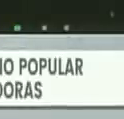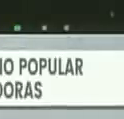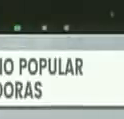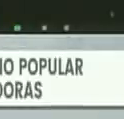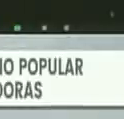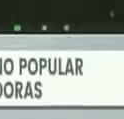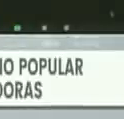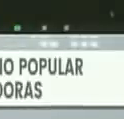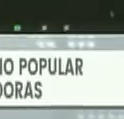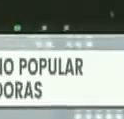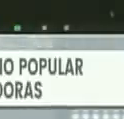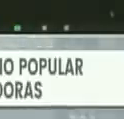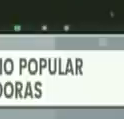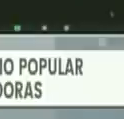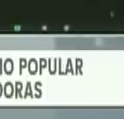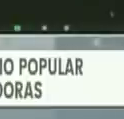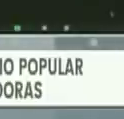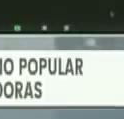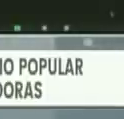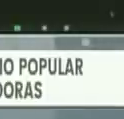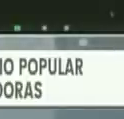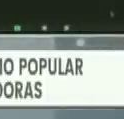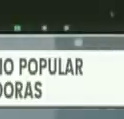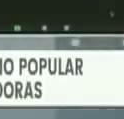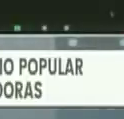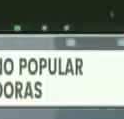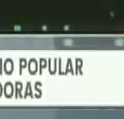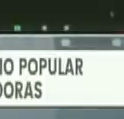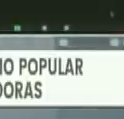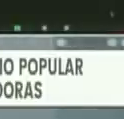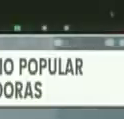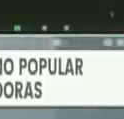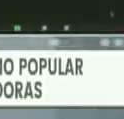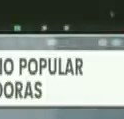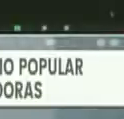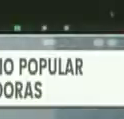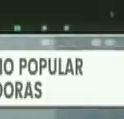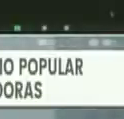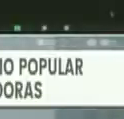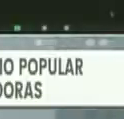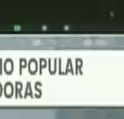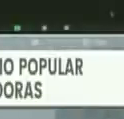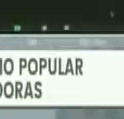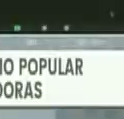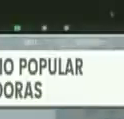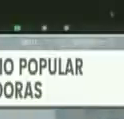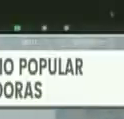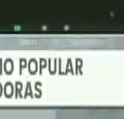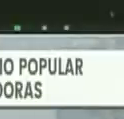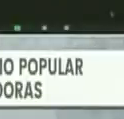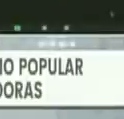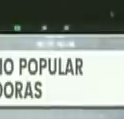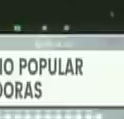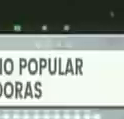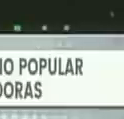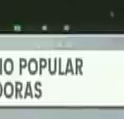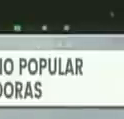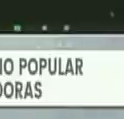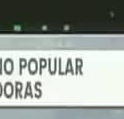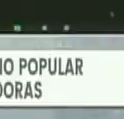que nadie esté tapando nada compañero necesitamos la crítica directa